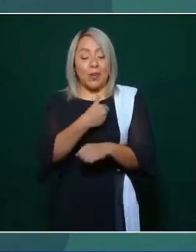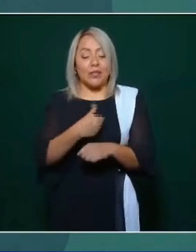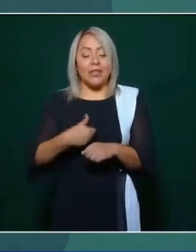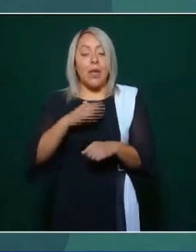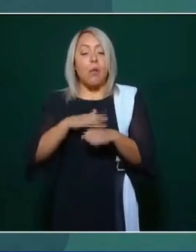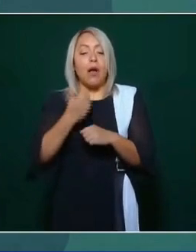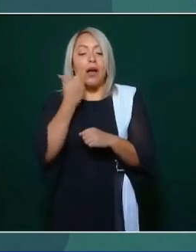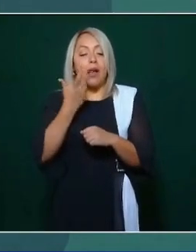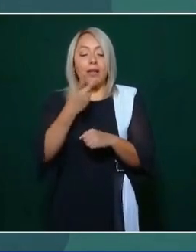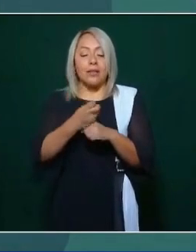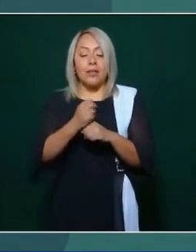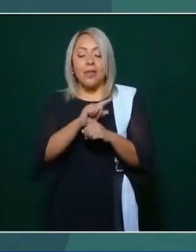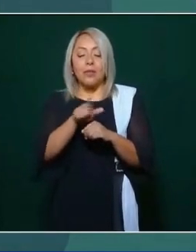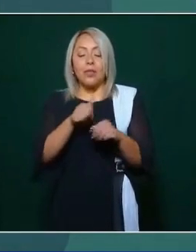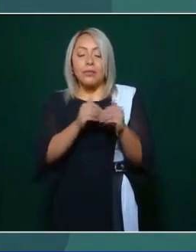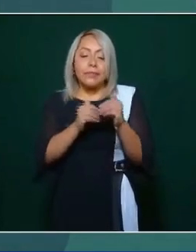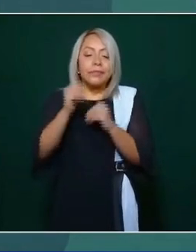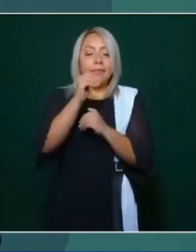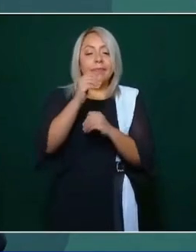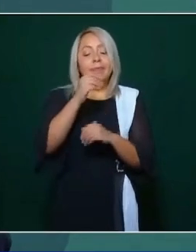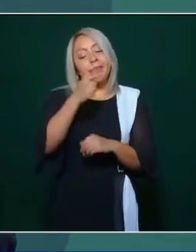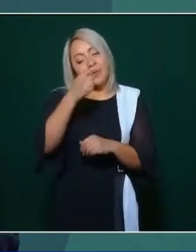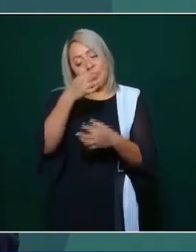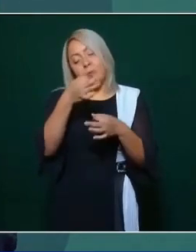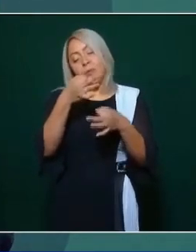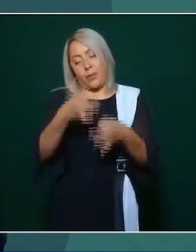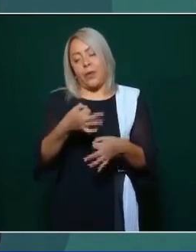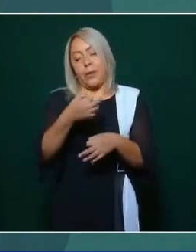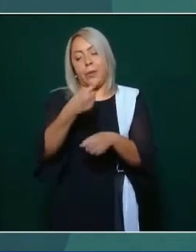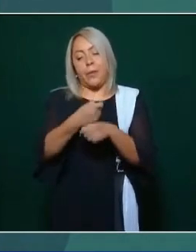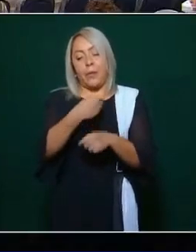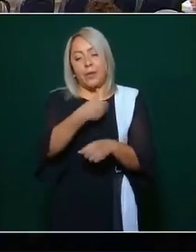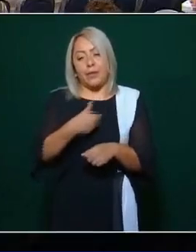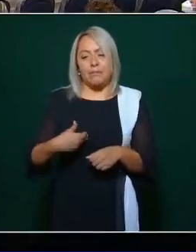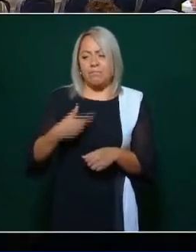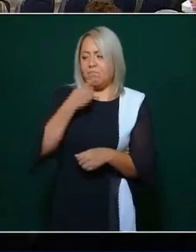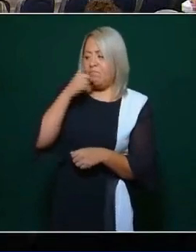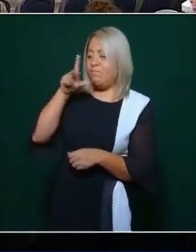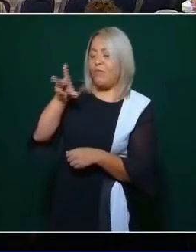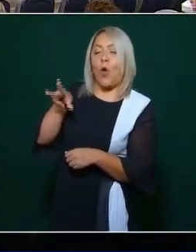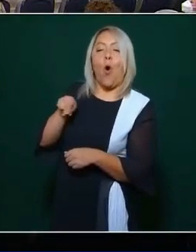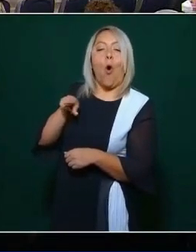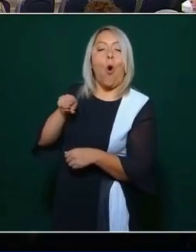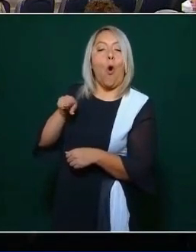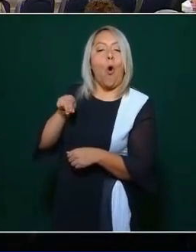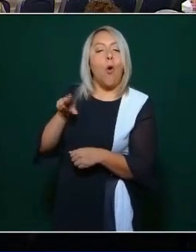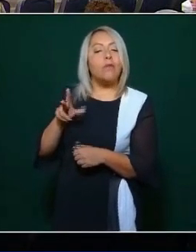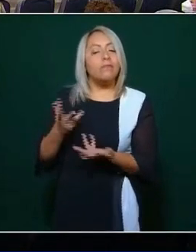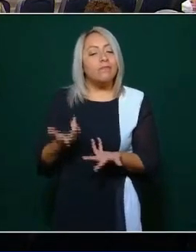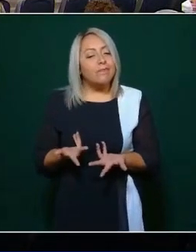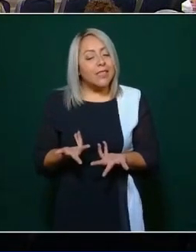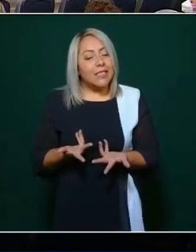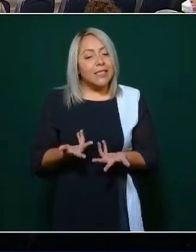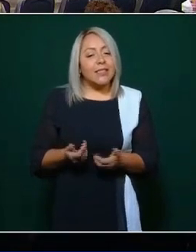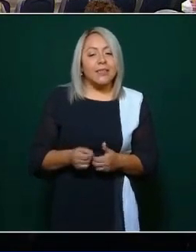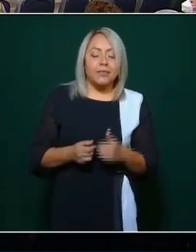pero Porfirio dice no a Bernardo y